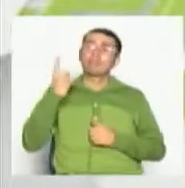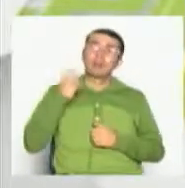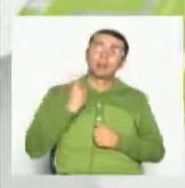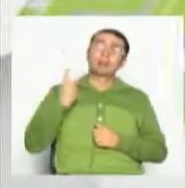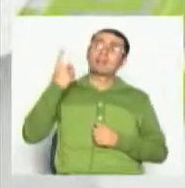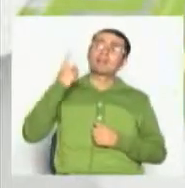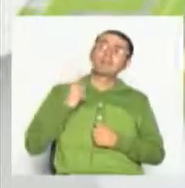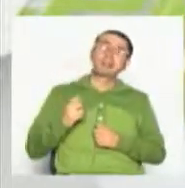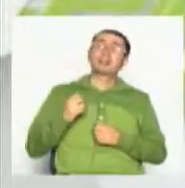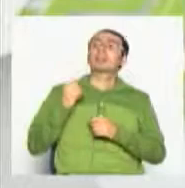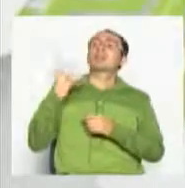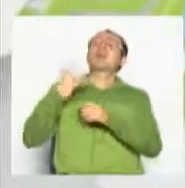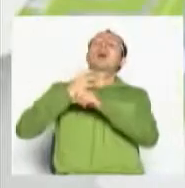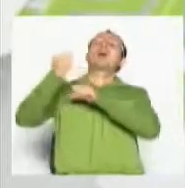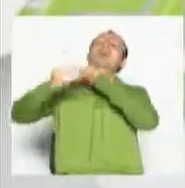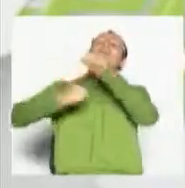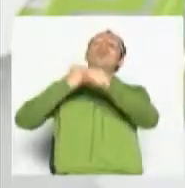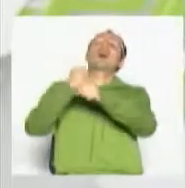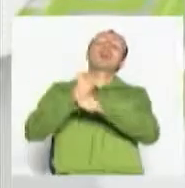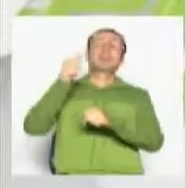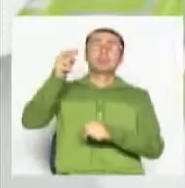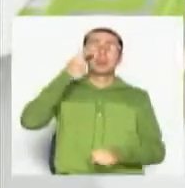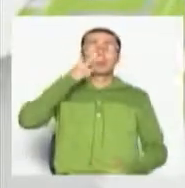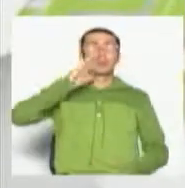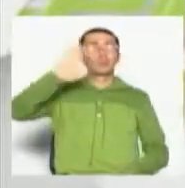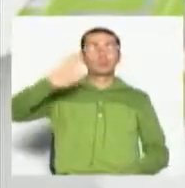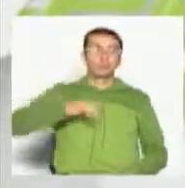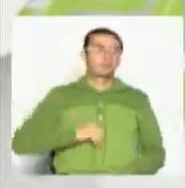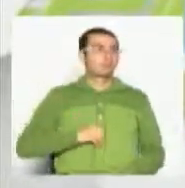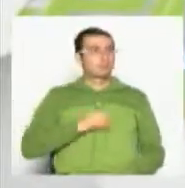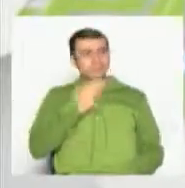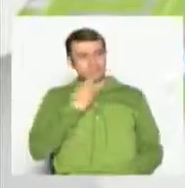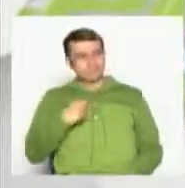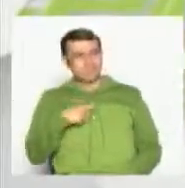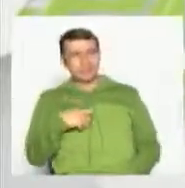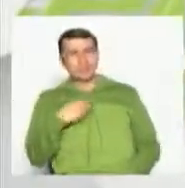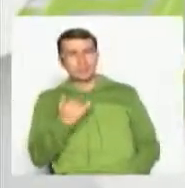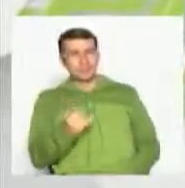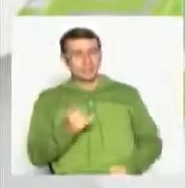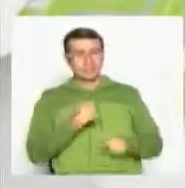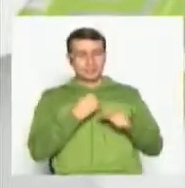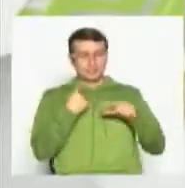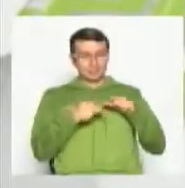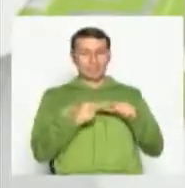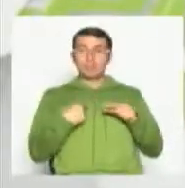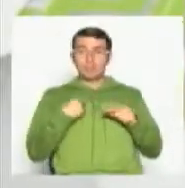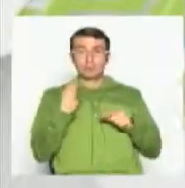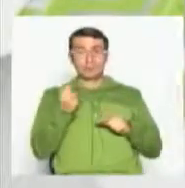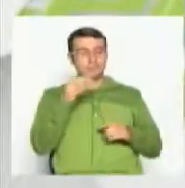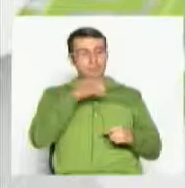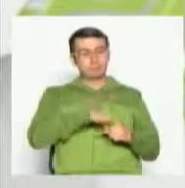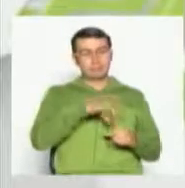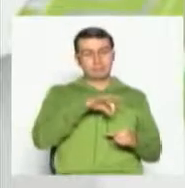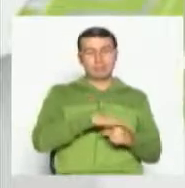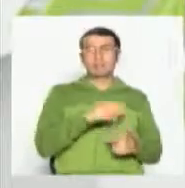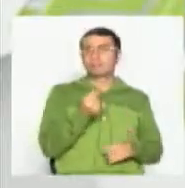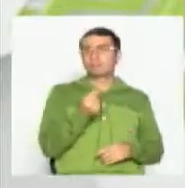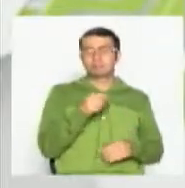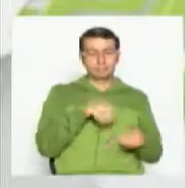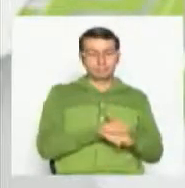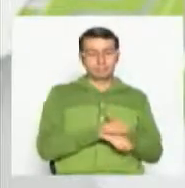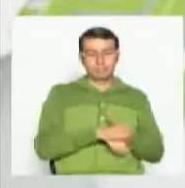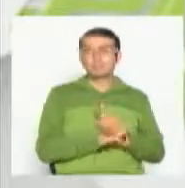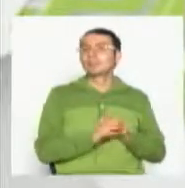días para Rusia. ya ahorrando inclusive para el 2018. Claro, tengo en mi WhatsApp un marranito ahí para echarle la alcancía. Pero, o sea,